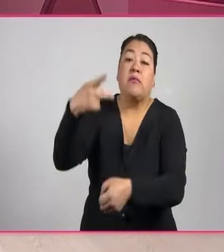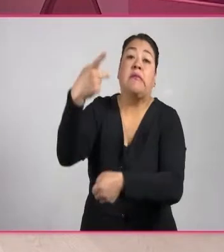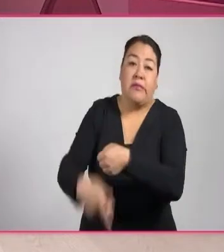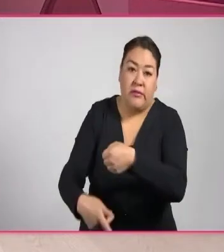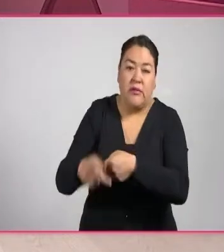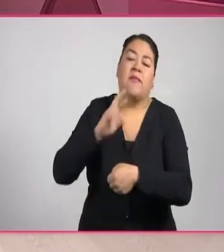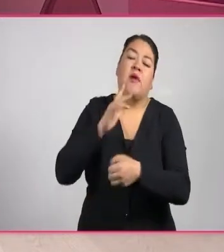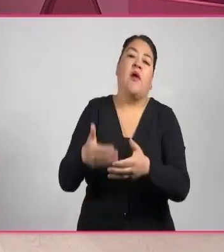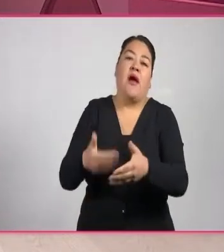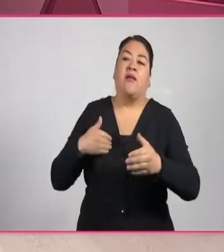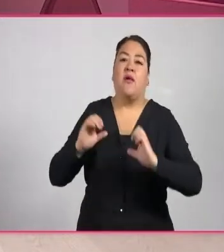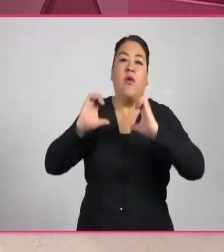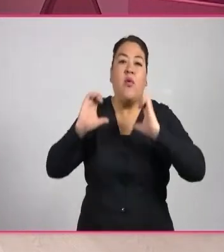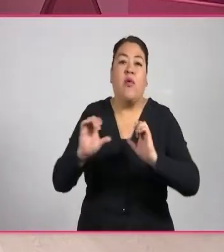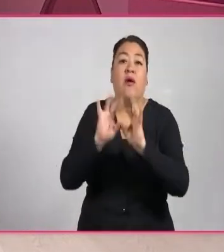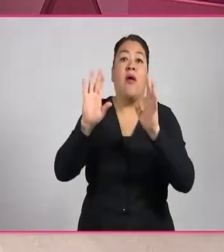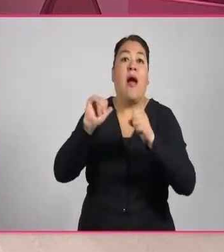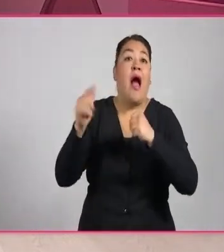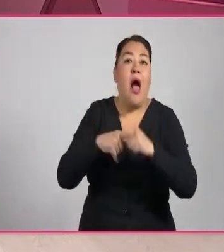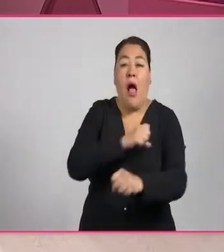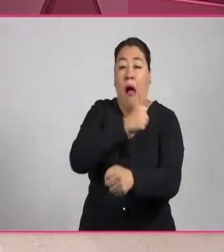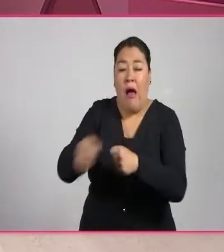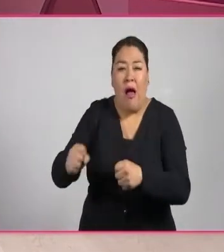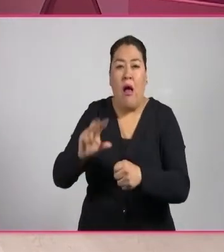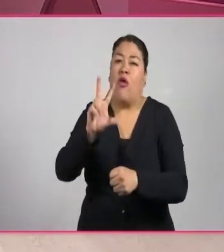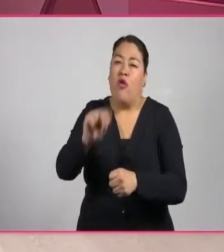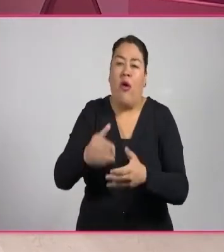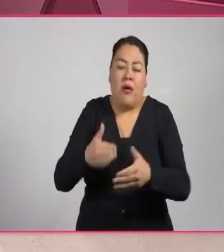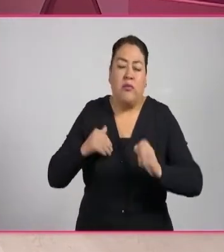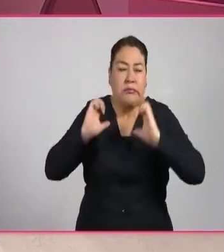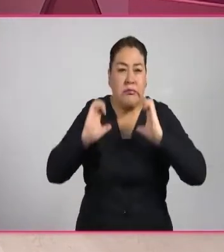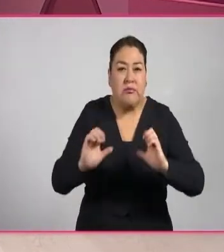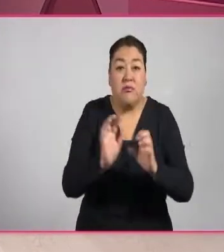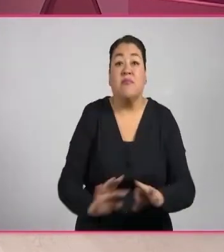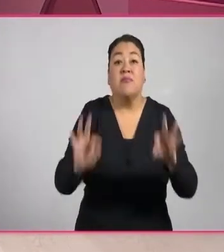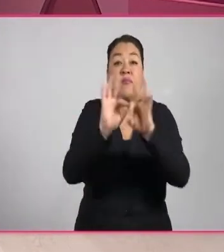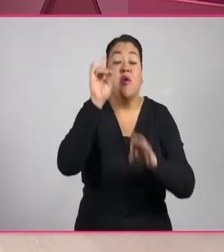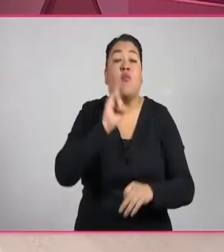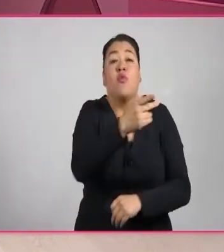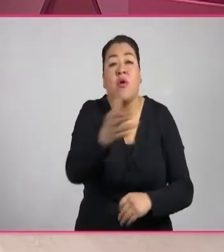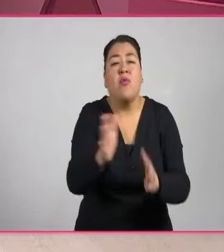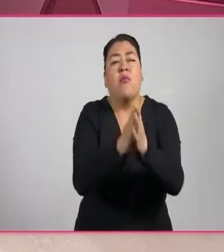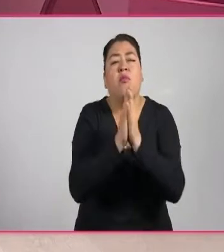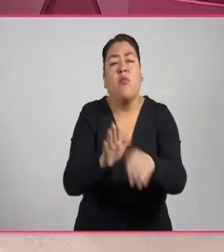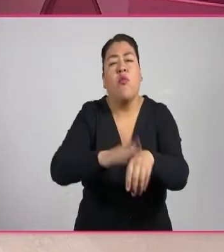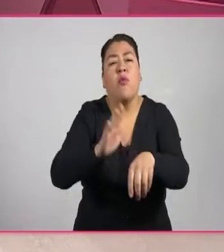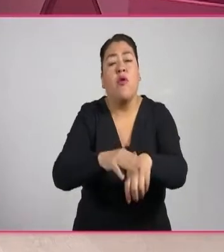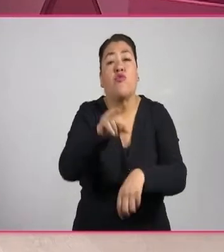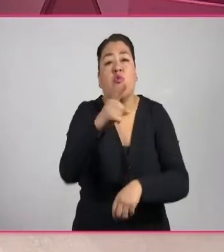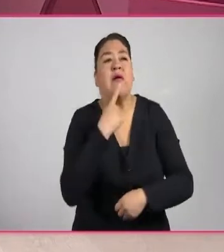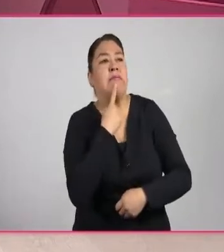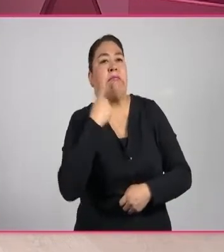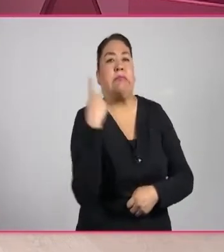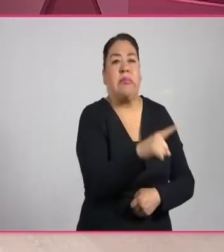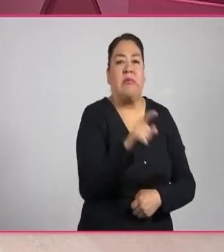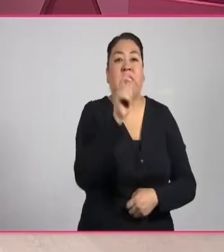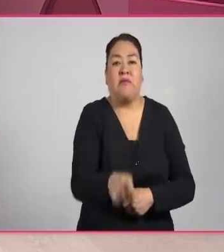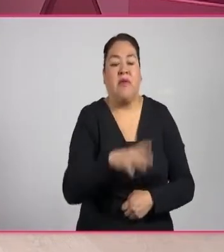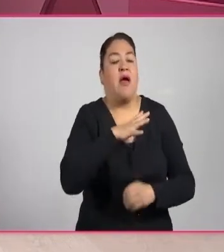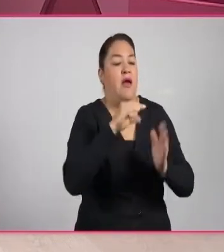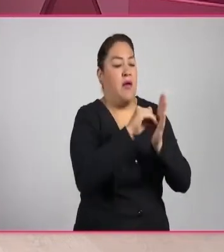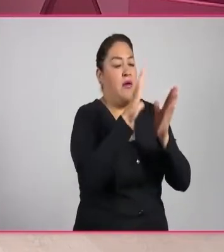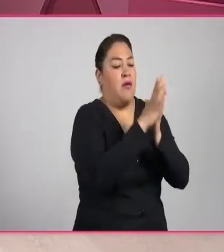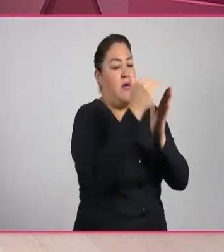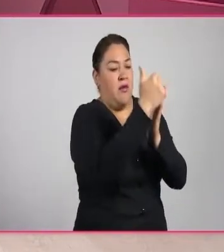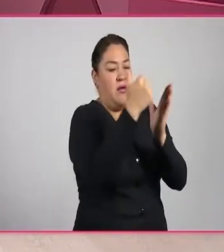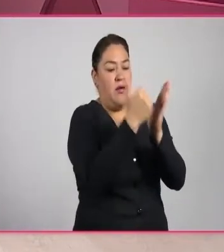y así evitar que se concreten casos de violencia. Es muy importante que las mujeres denuncien. Para ello cuentan con el Protocolo para